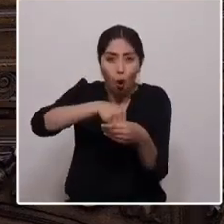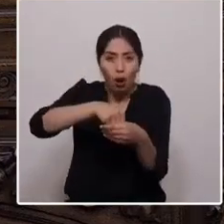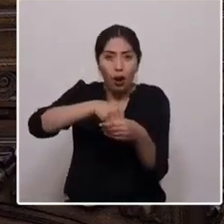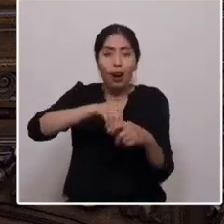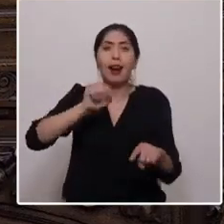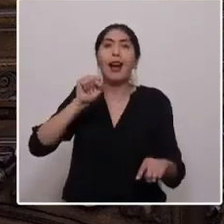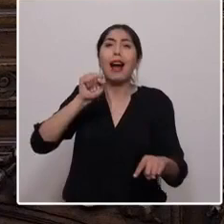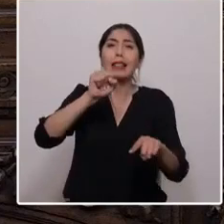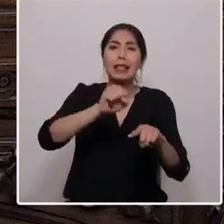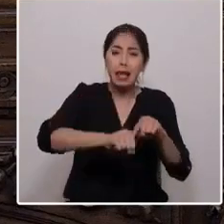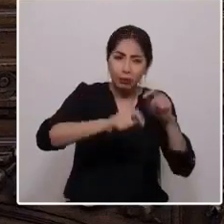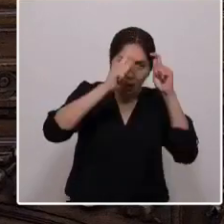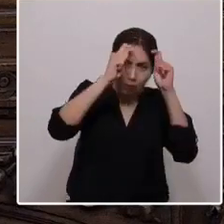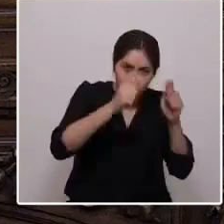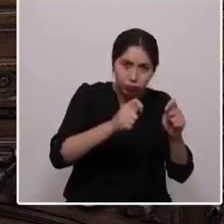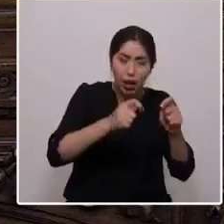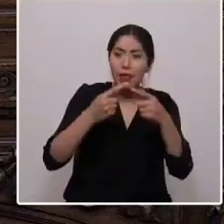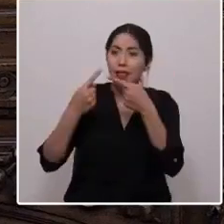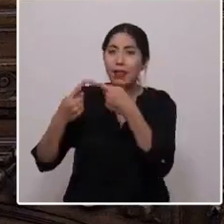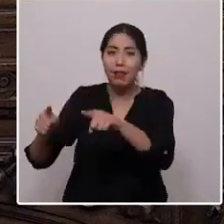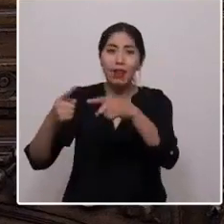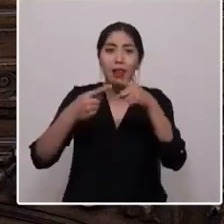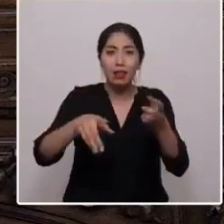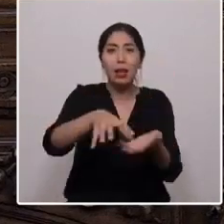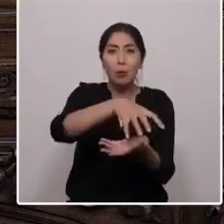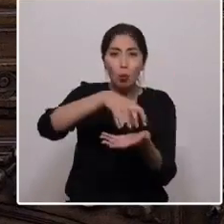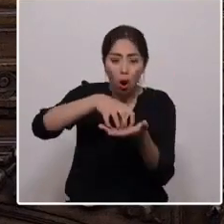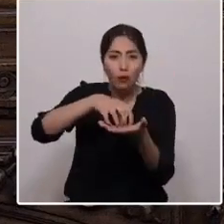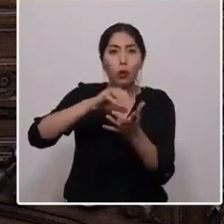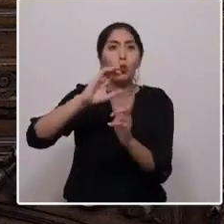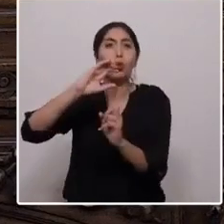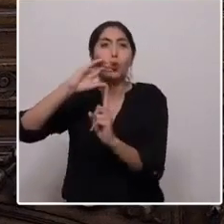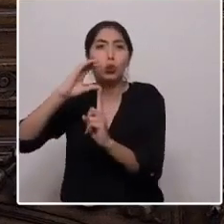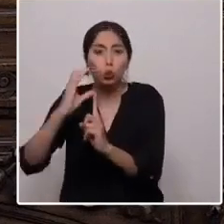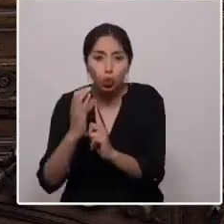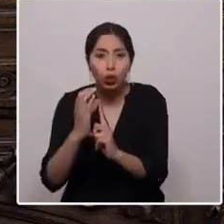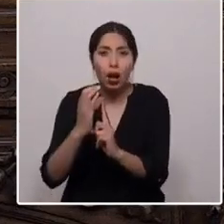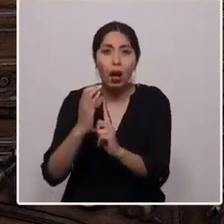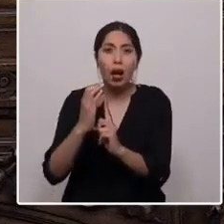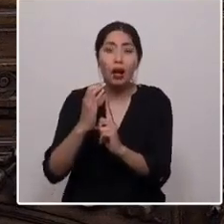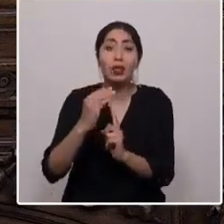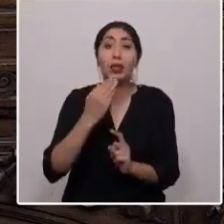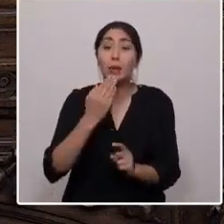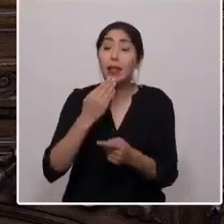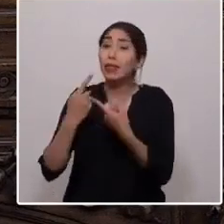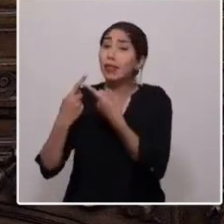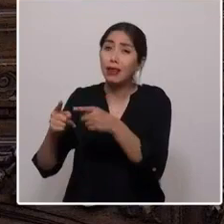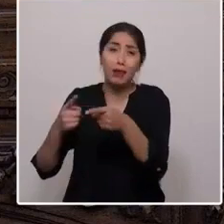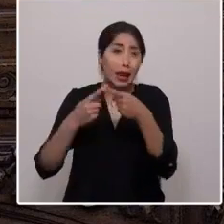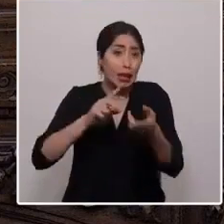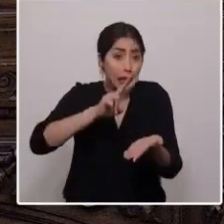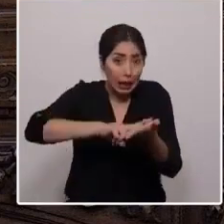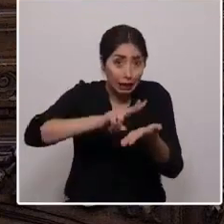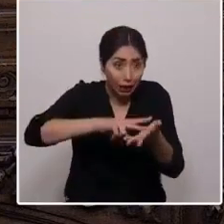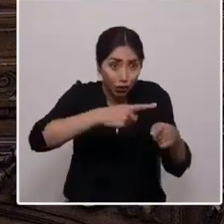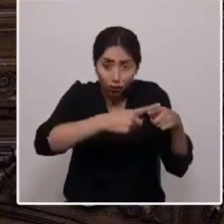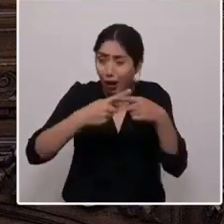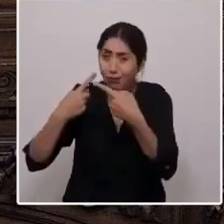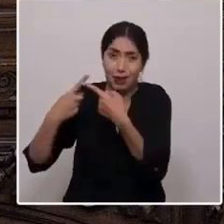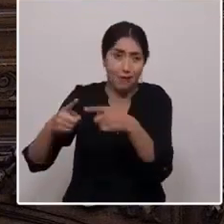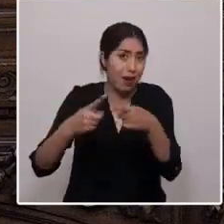pueblos, nuestras culturas, nuestras diferentes realidades sociales. Reconozcamos